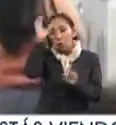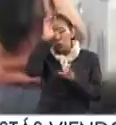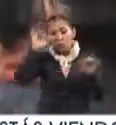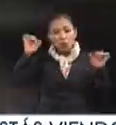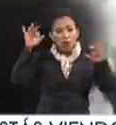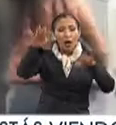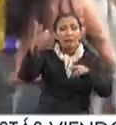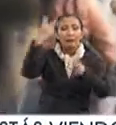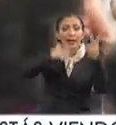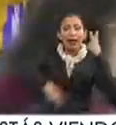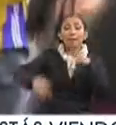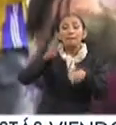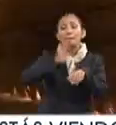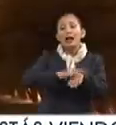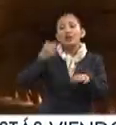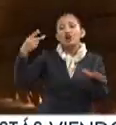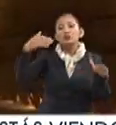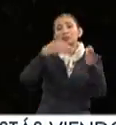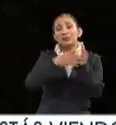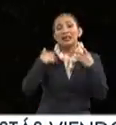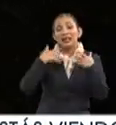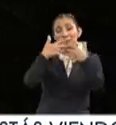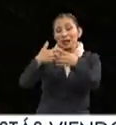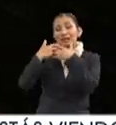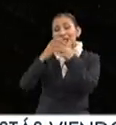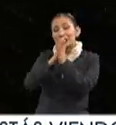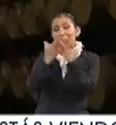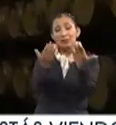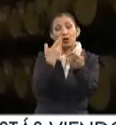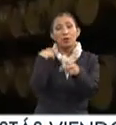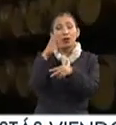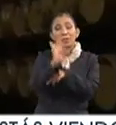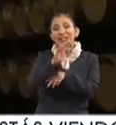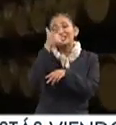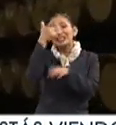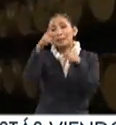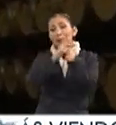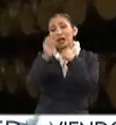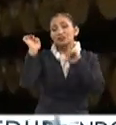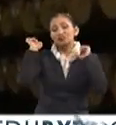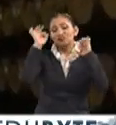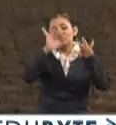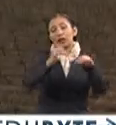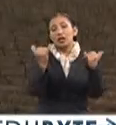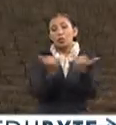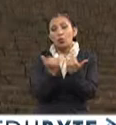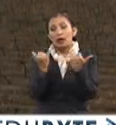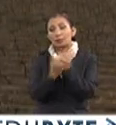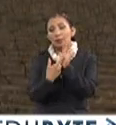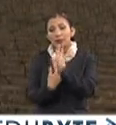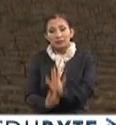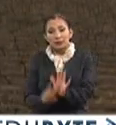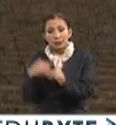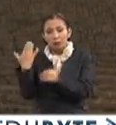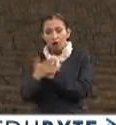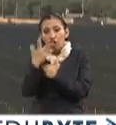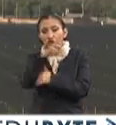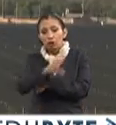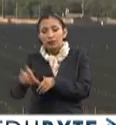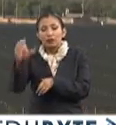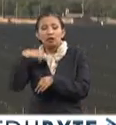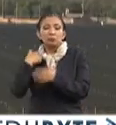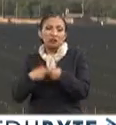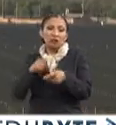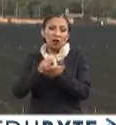cuenta con la presencia de más de 2.000 editoriales provenientes de 47 países. De igual forma se presentarán 800